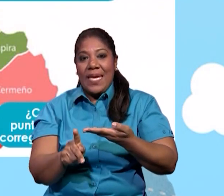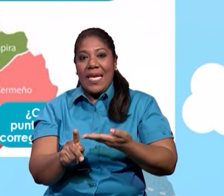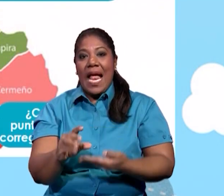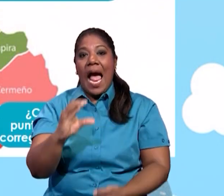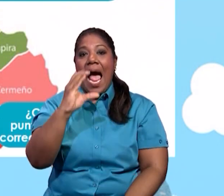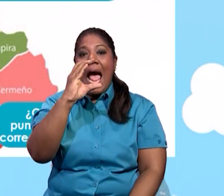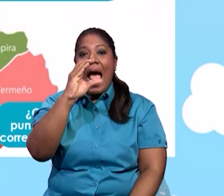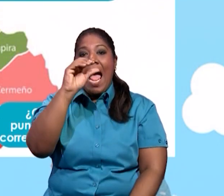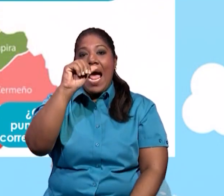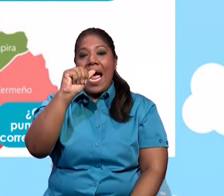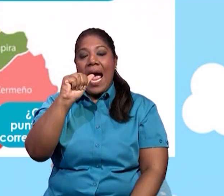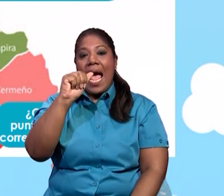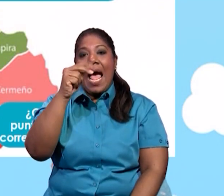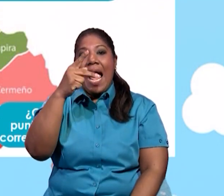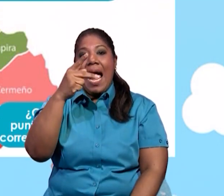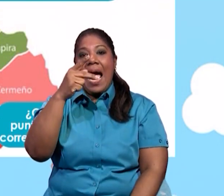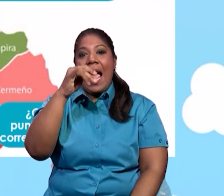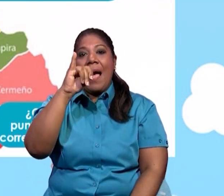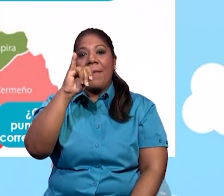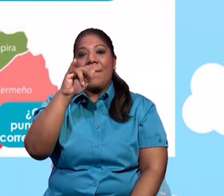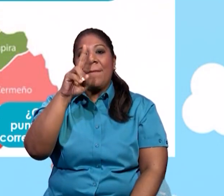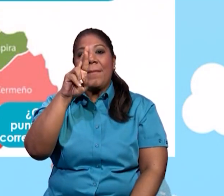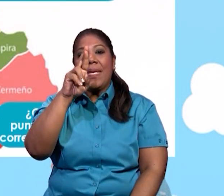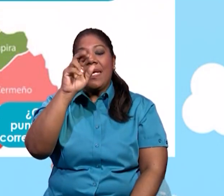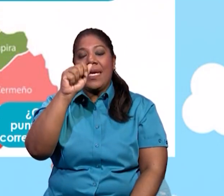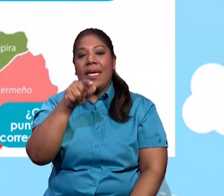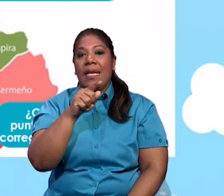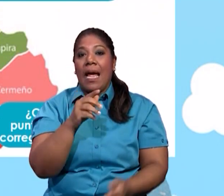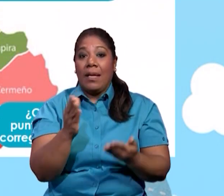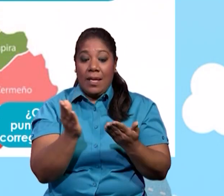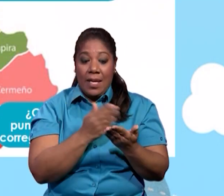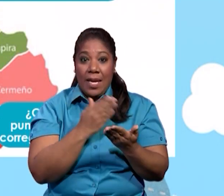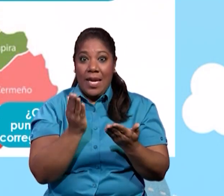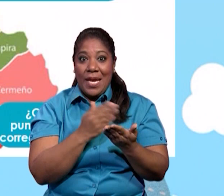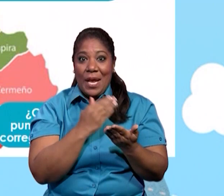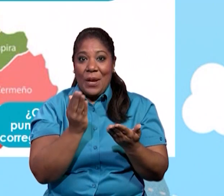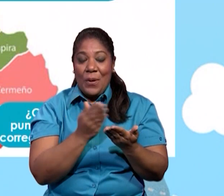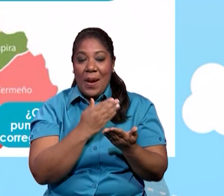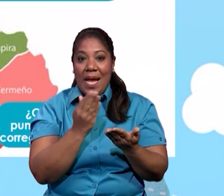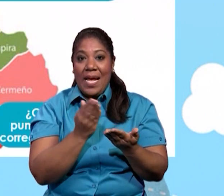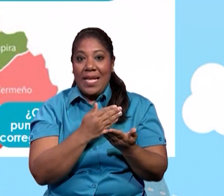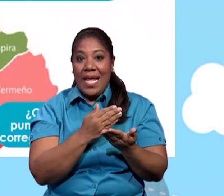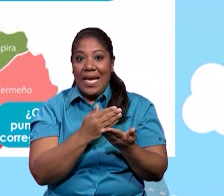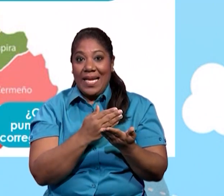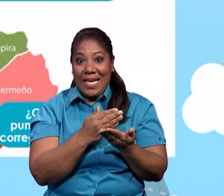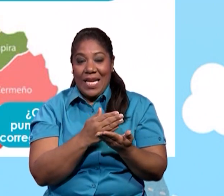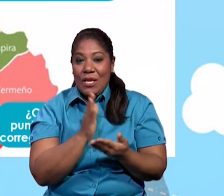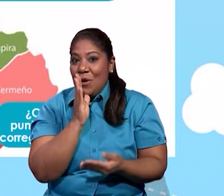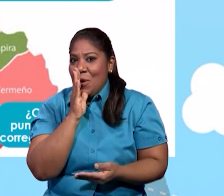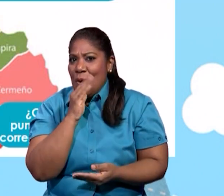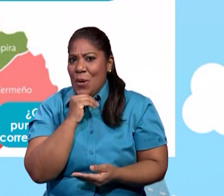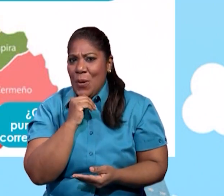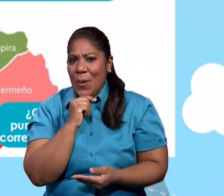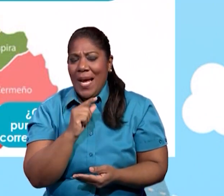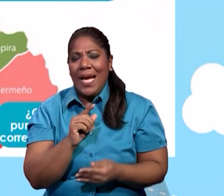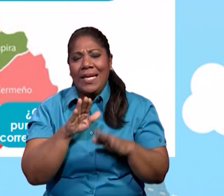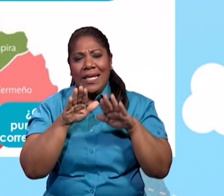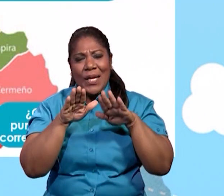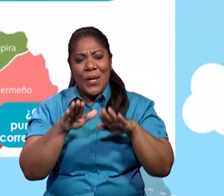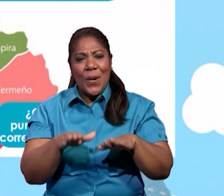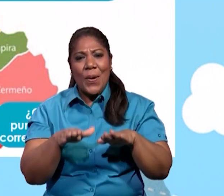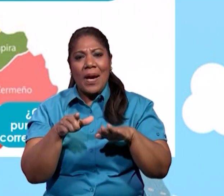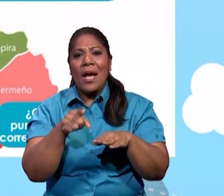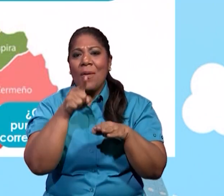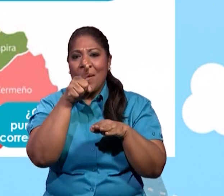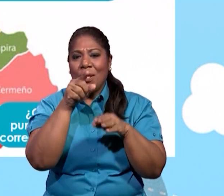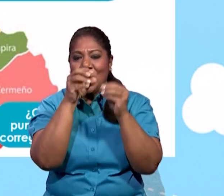todavía no tienen el cuadernillo en mano, los docentes lo tienen digitalmente. Tenemos a Capira.